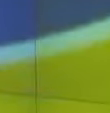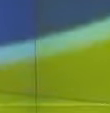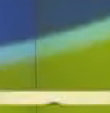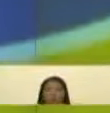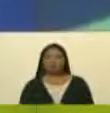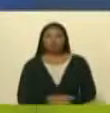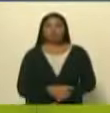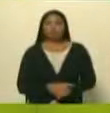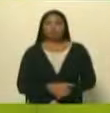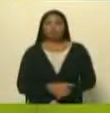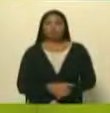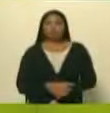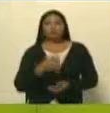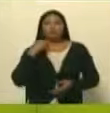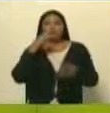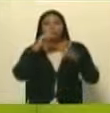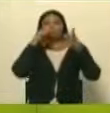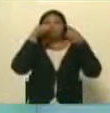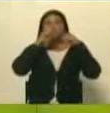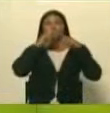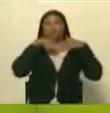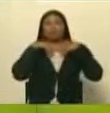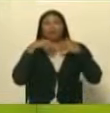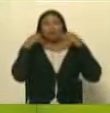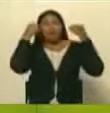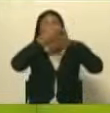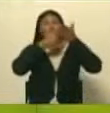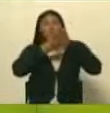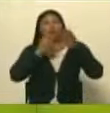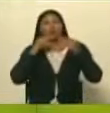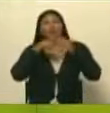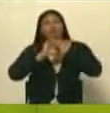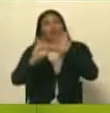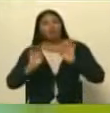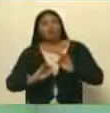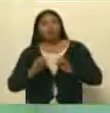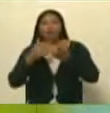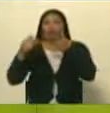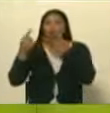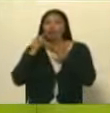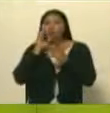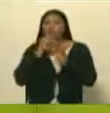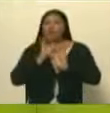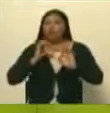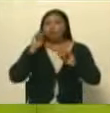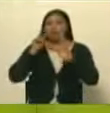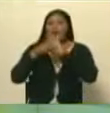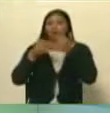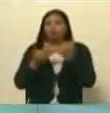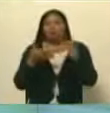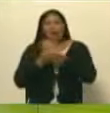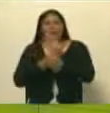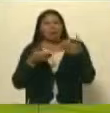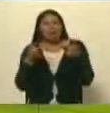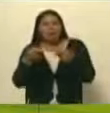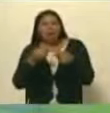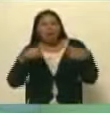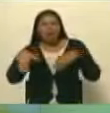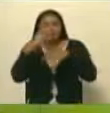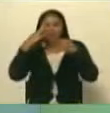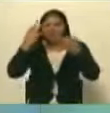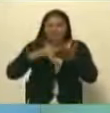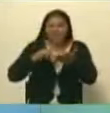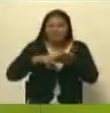estas luchas para colocar cualquier cantidad de programación y decir cualquier cantidad de cosas que no tenían nada que ver con lo que estaba ocurriendo en la